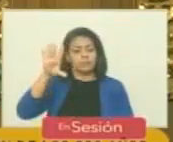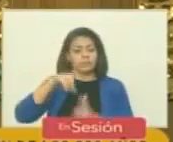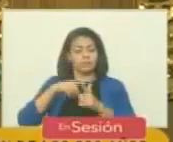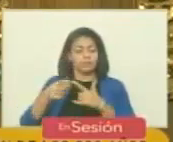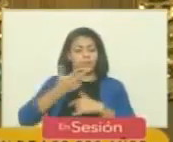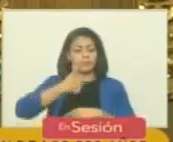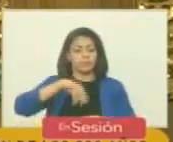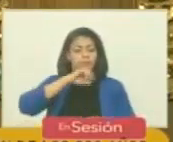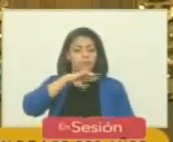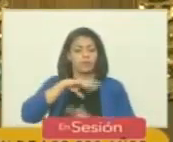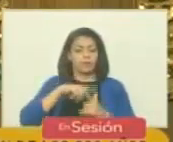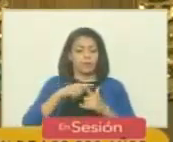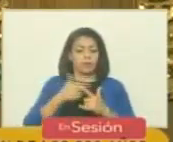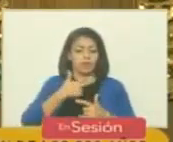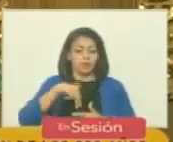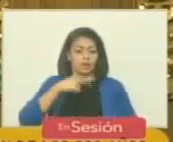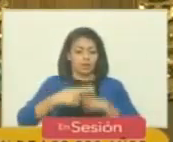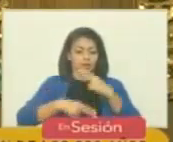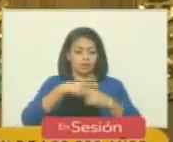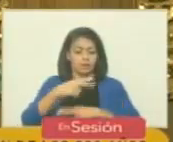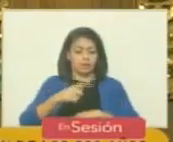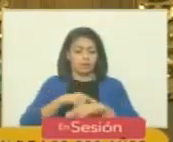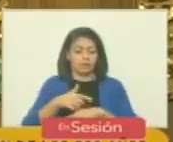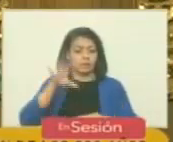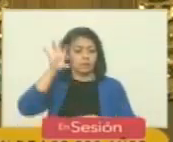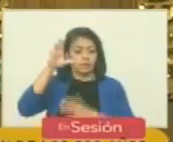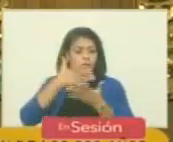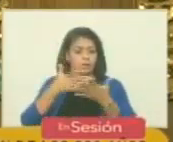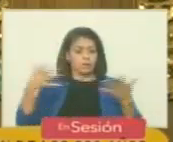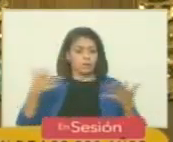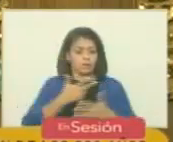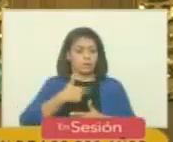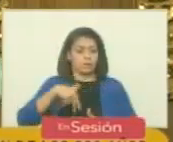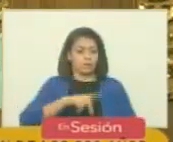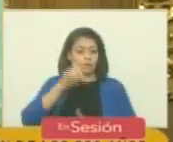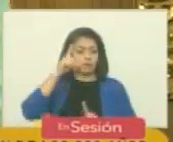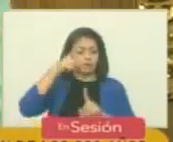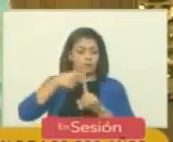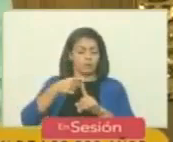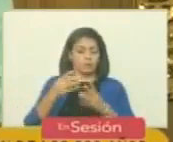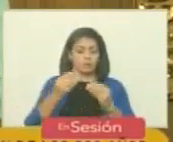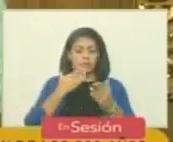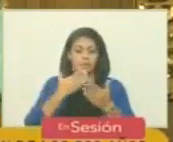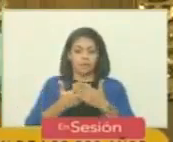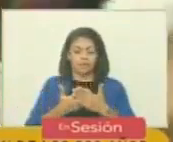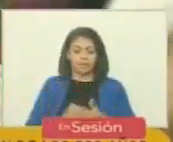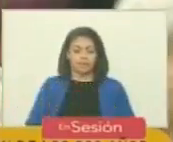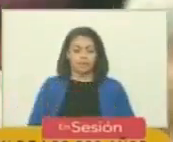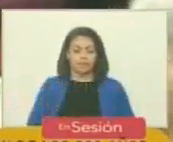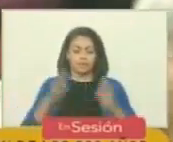nuestra historia es nuestra herencia la patria grande es nuestro destino muchas gracias